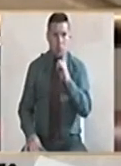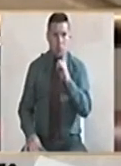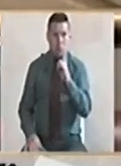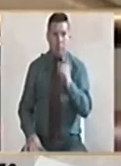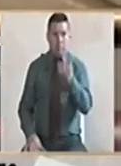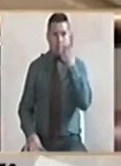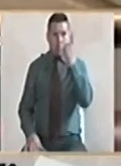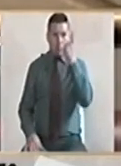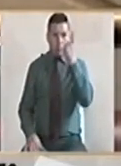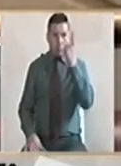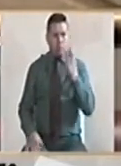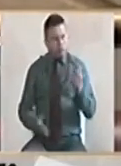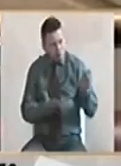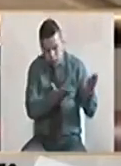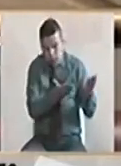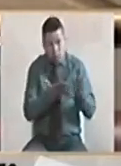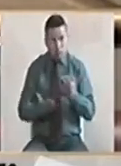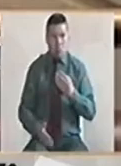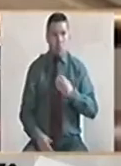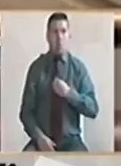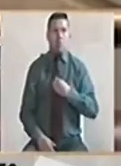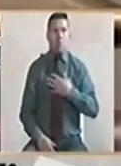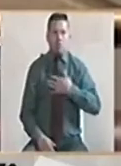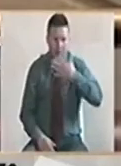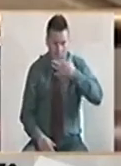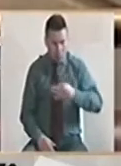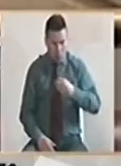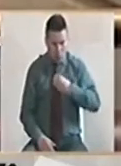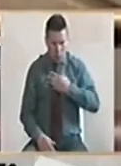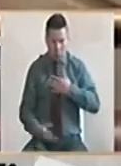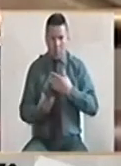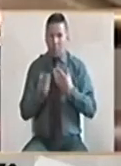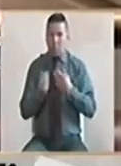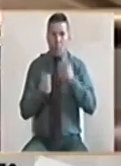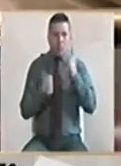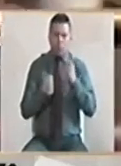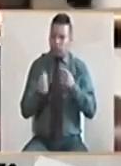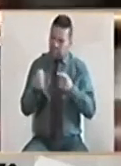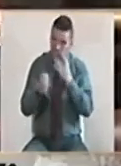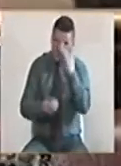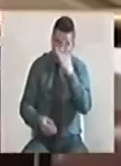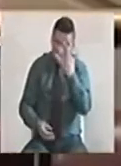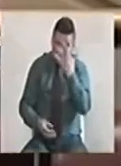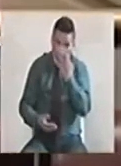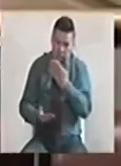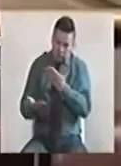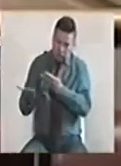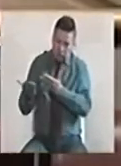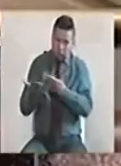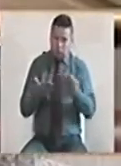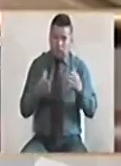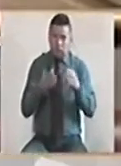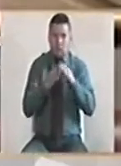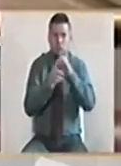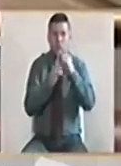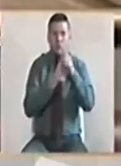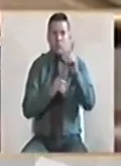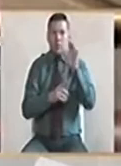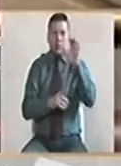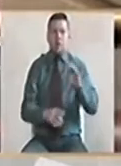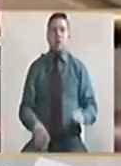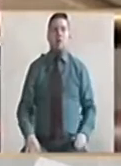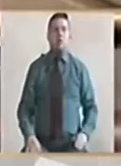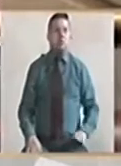Colombia que me dio una oportunidad real para representar a mi comunidad y a las clases de los áreas del país,